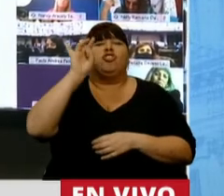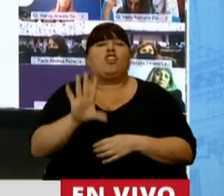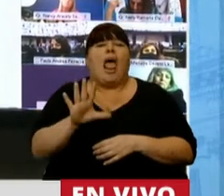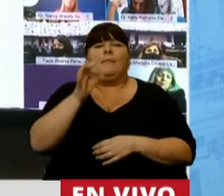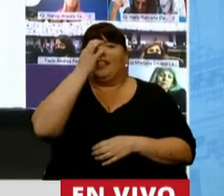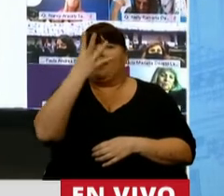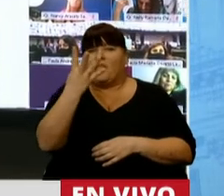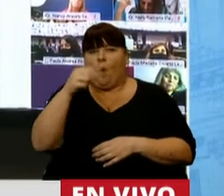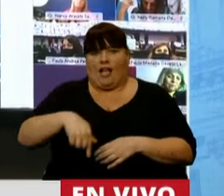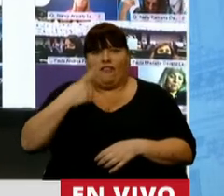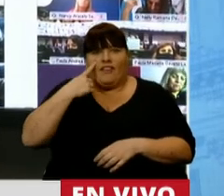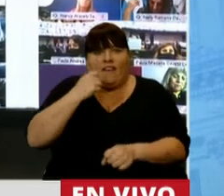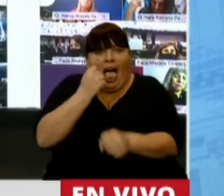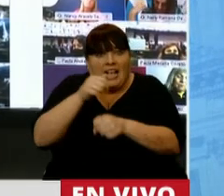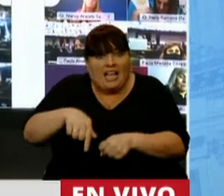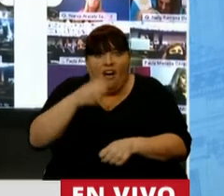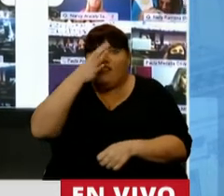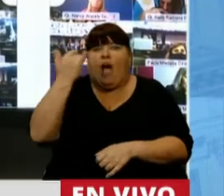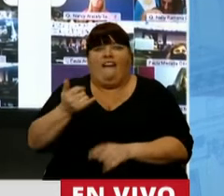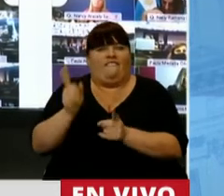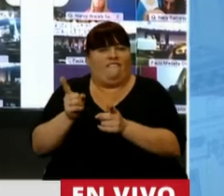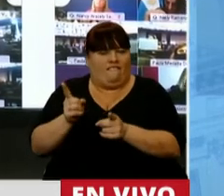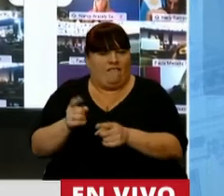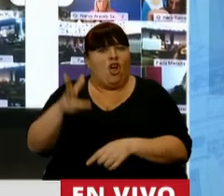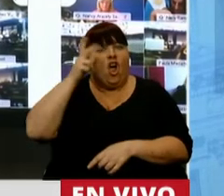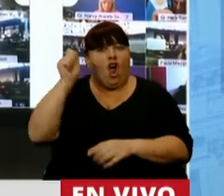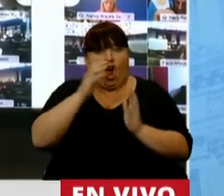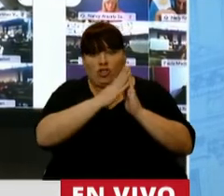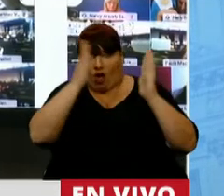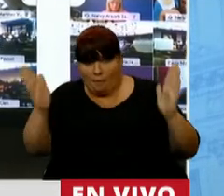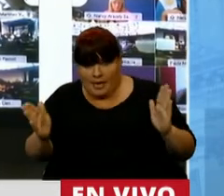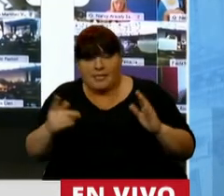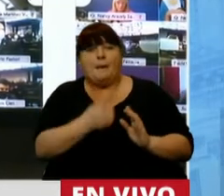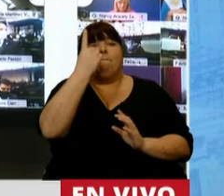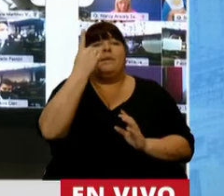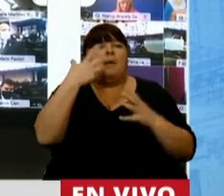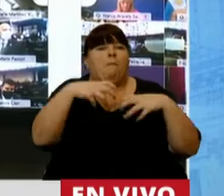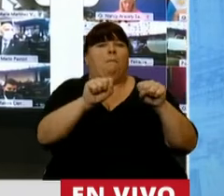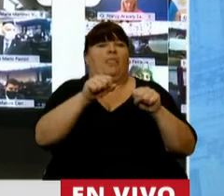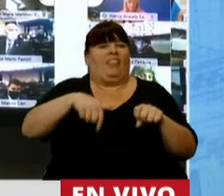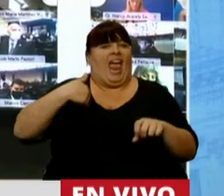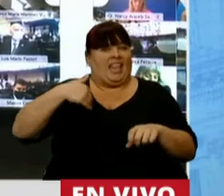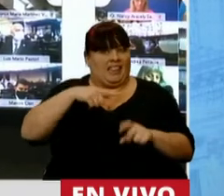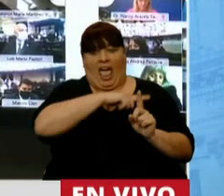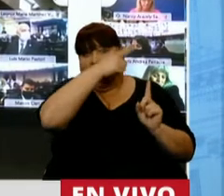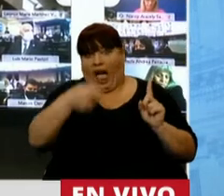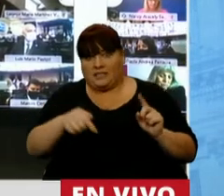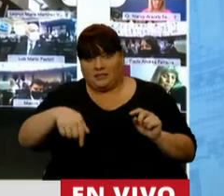24 casos activos al día de la fecha, en casi ocho meses en que el primer caso fue detectado en la Argentina.